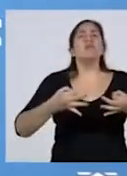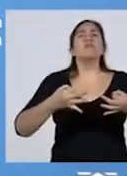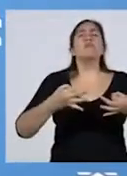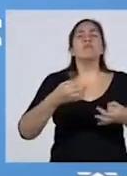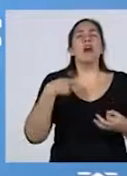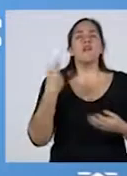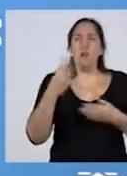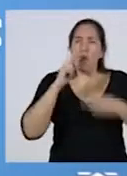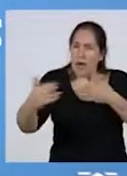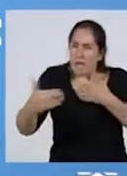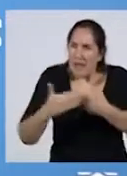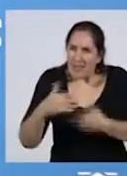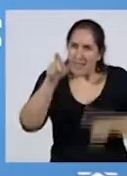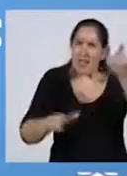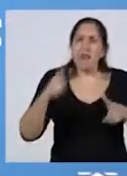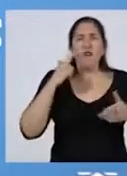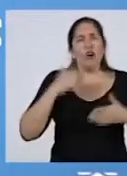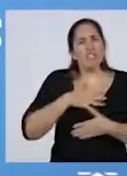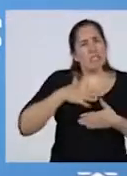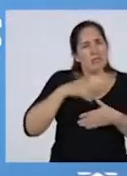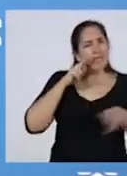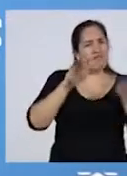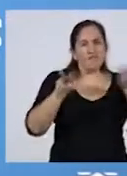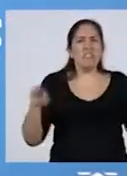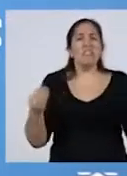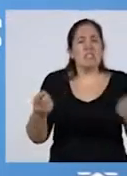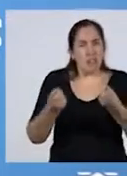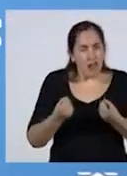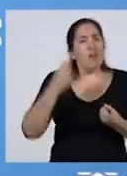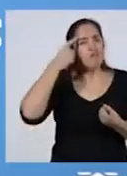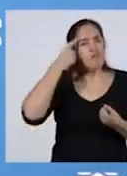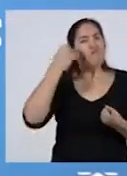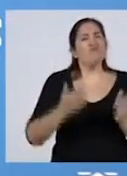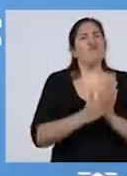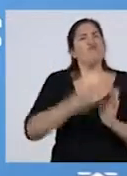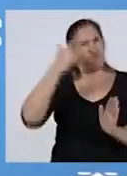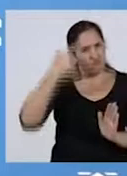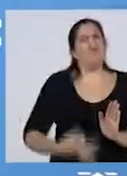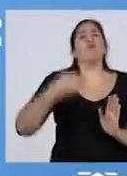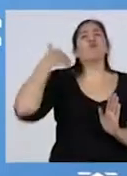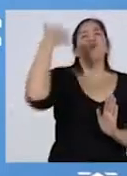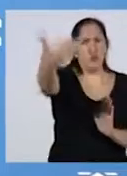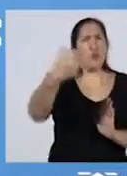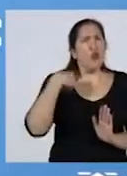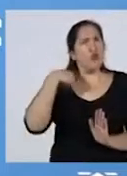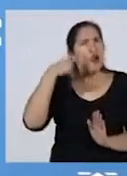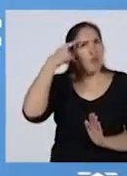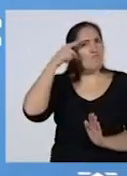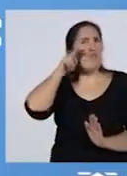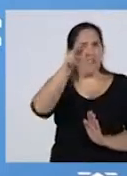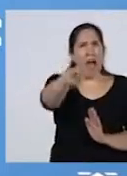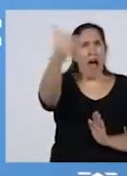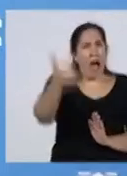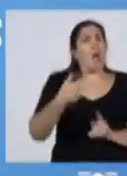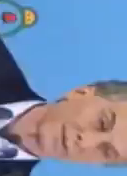sensibilidad, encontrar la solución que garantice que vamos a tener ese mejor futuro, que lo veo tan claro como el